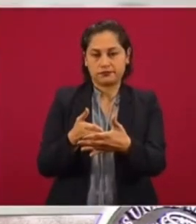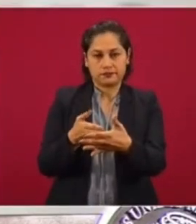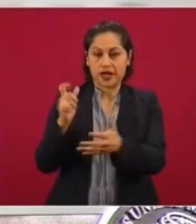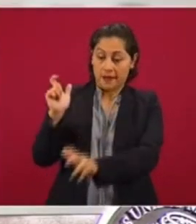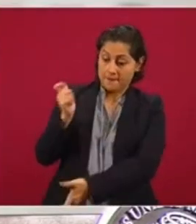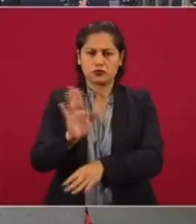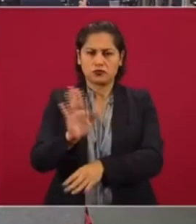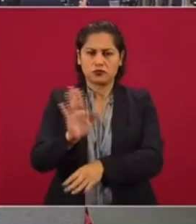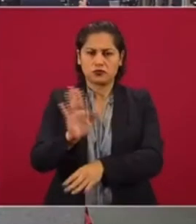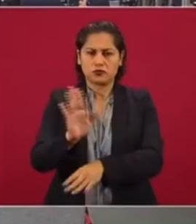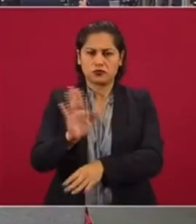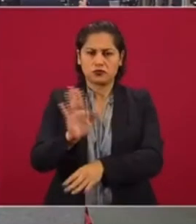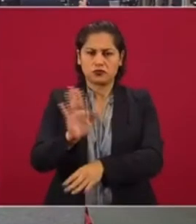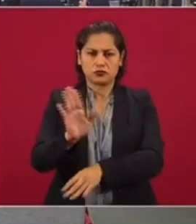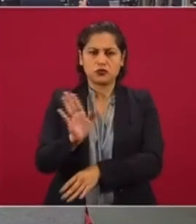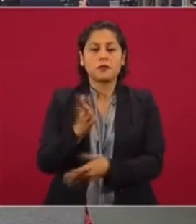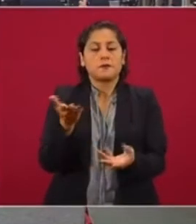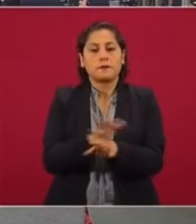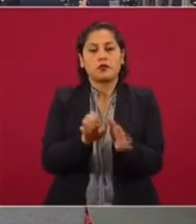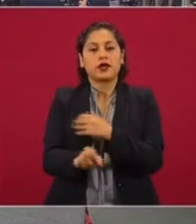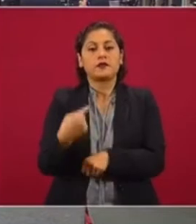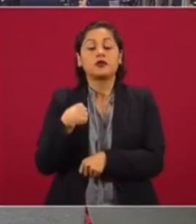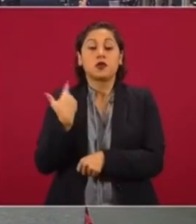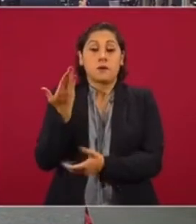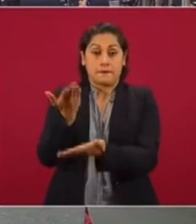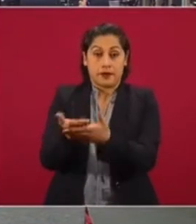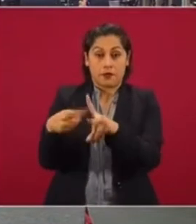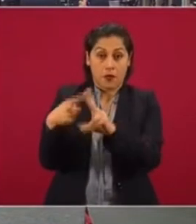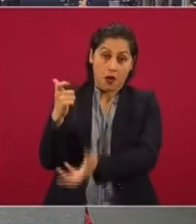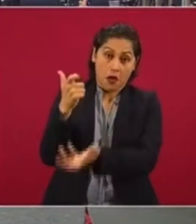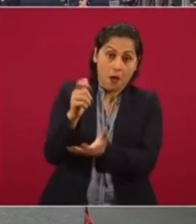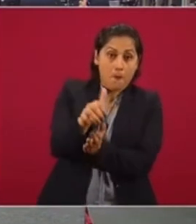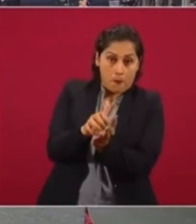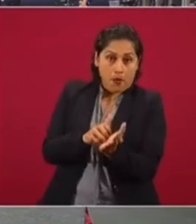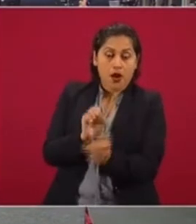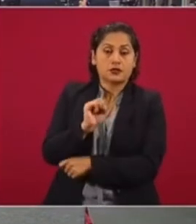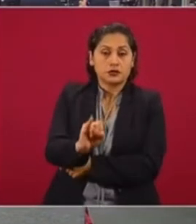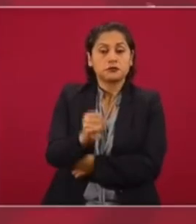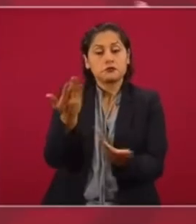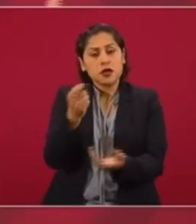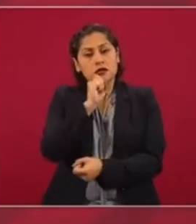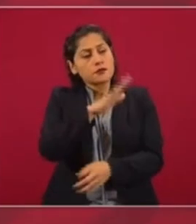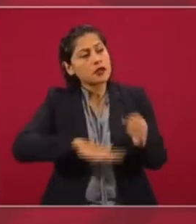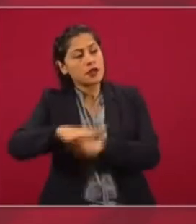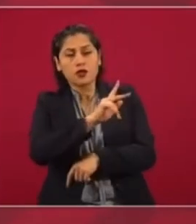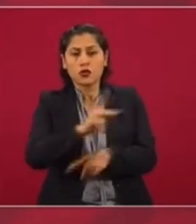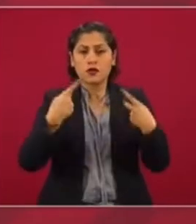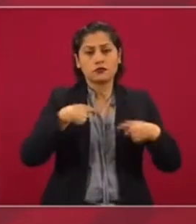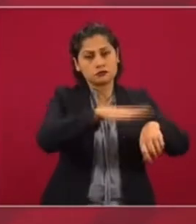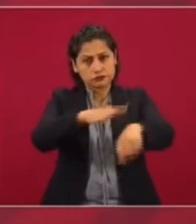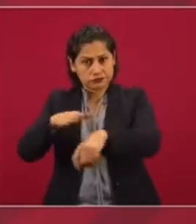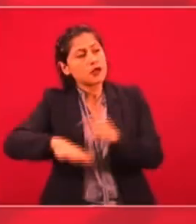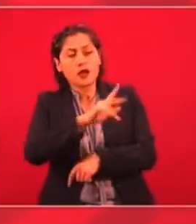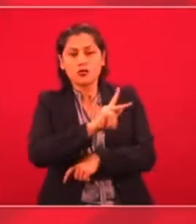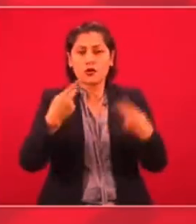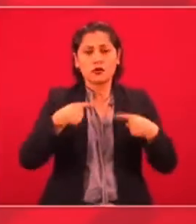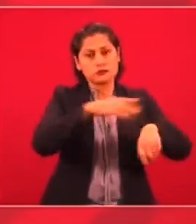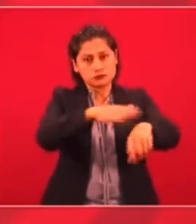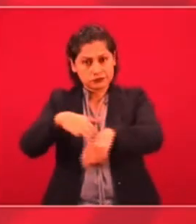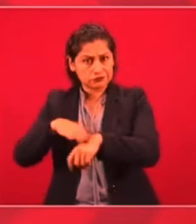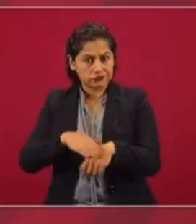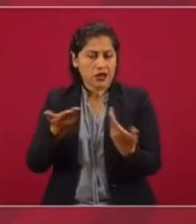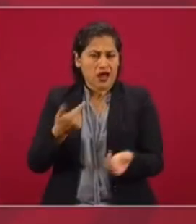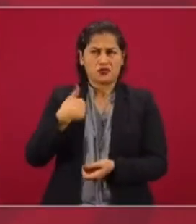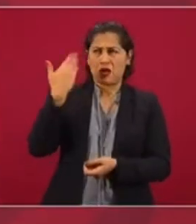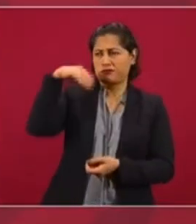presupuesto. Pero sí se solicita un presupuesto austero y se llama a los ciudadanos y decirlo a los mismos partidos, y decirlo a los mismos